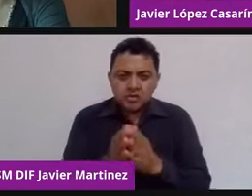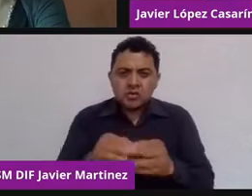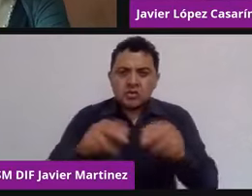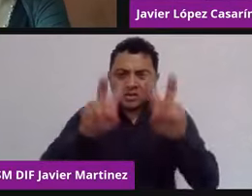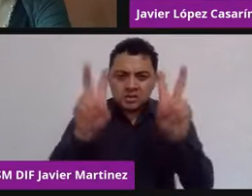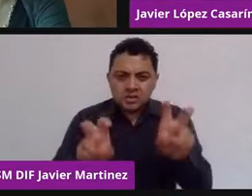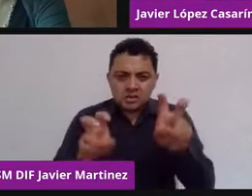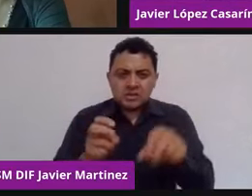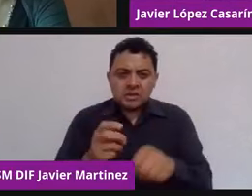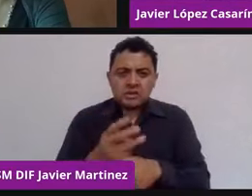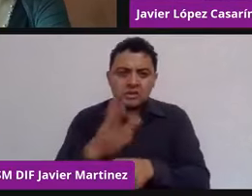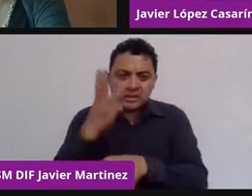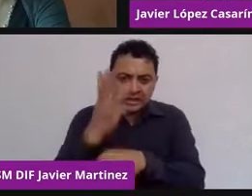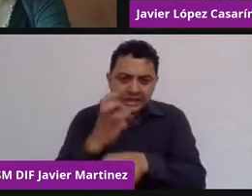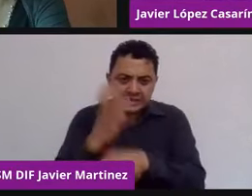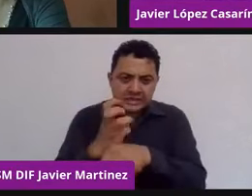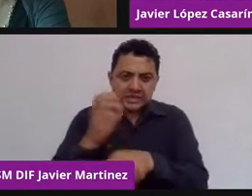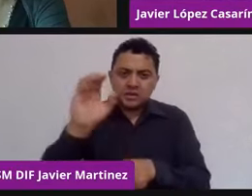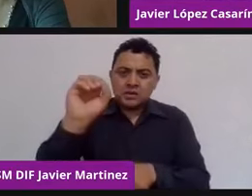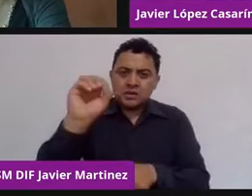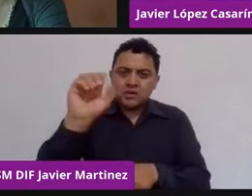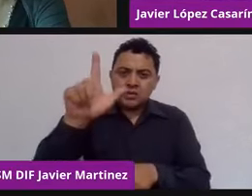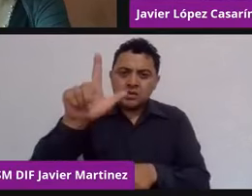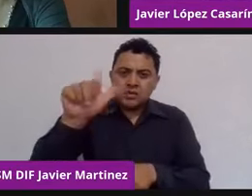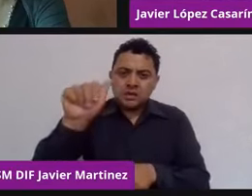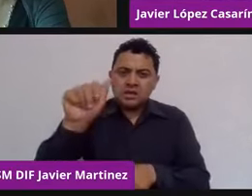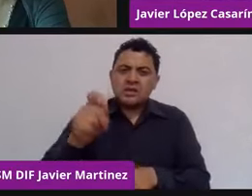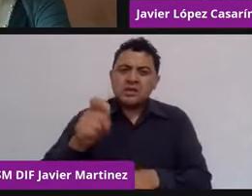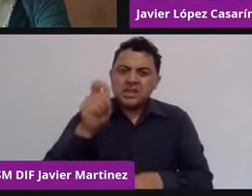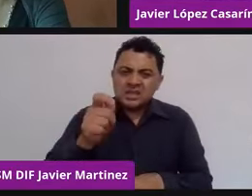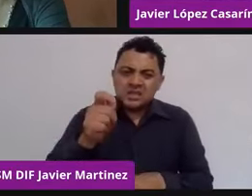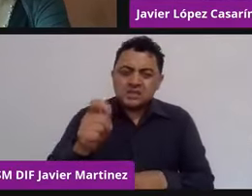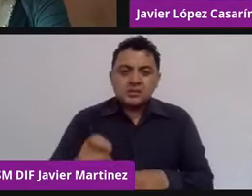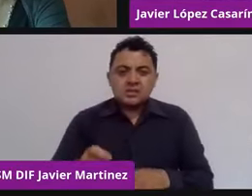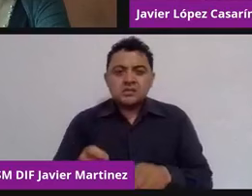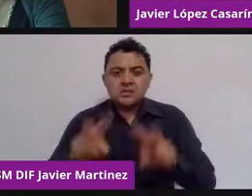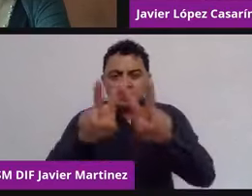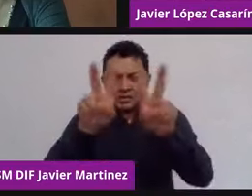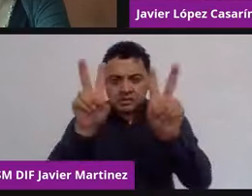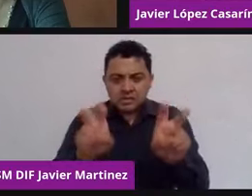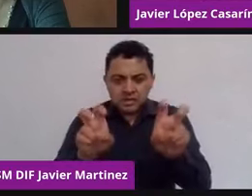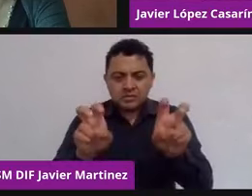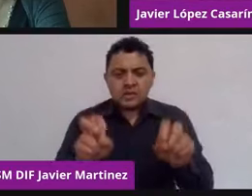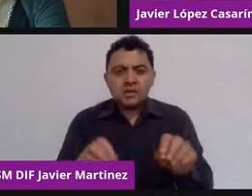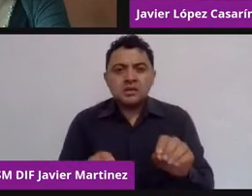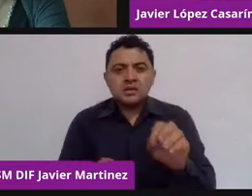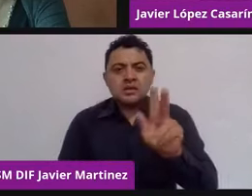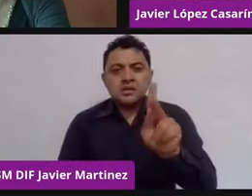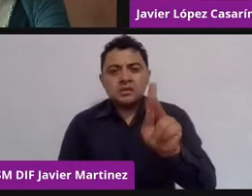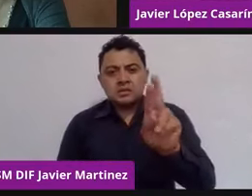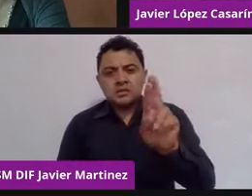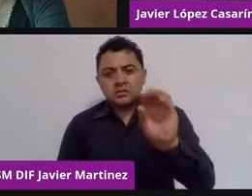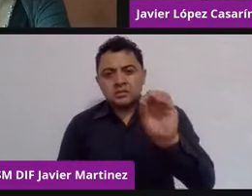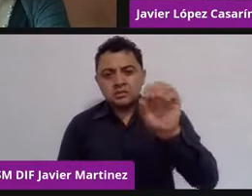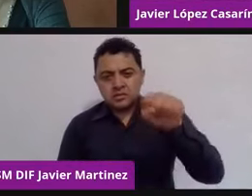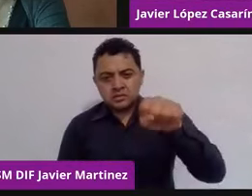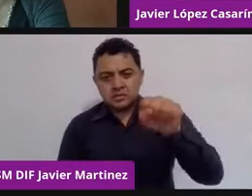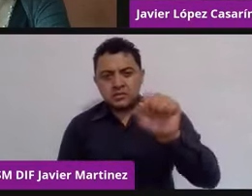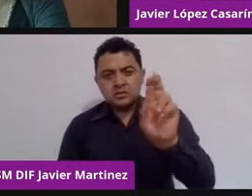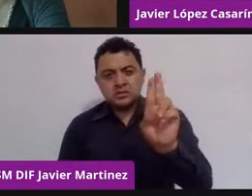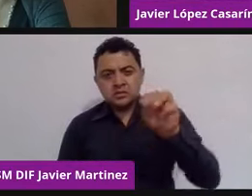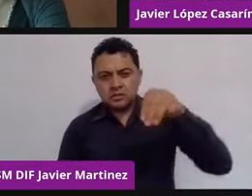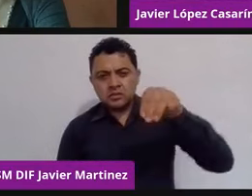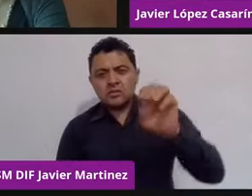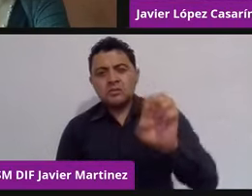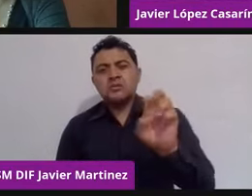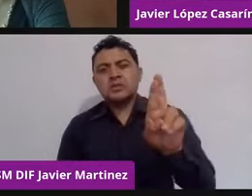Toffler donde justamente él aborda este tema y que además que había sido mencionado por cierto en los años